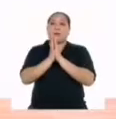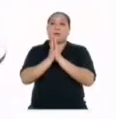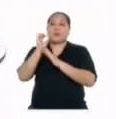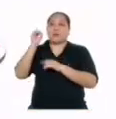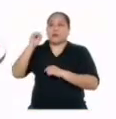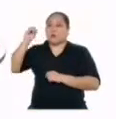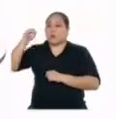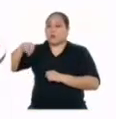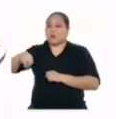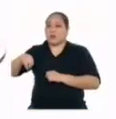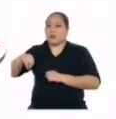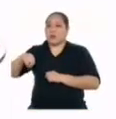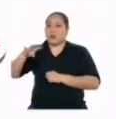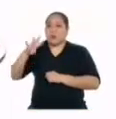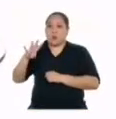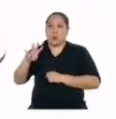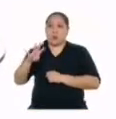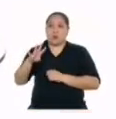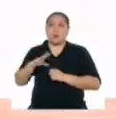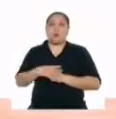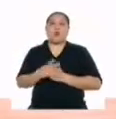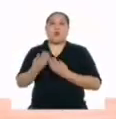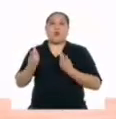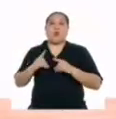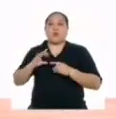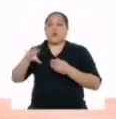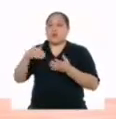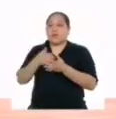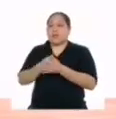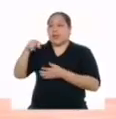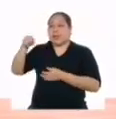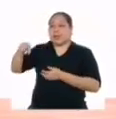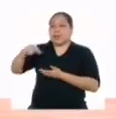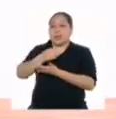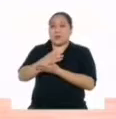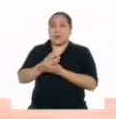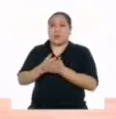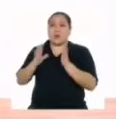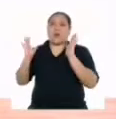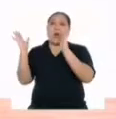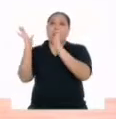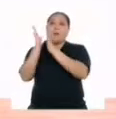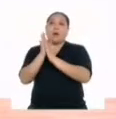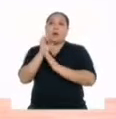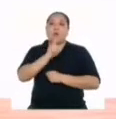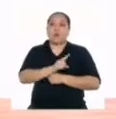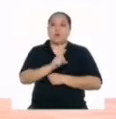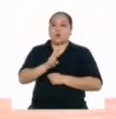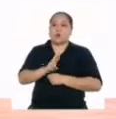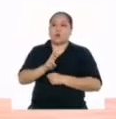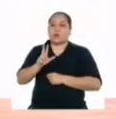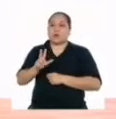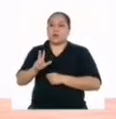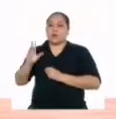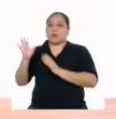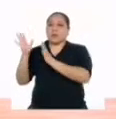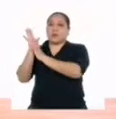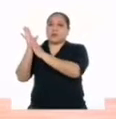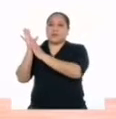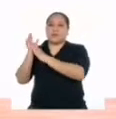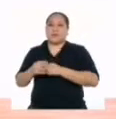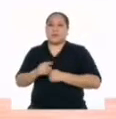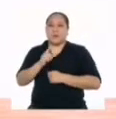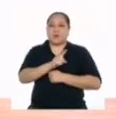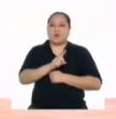poner aquí en la base 4. Quiere decir que cada vez que llegue a esta base voy a hacer una palma. 1, 2, 3.